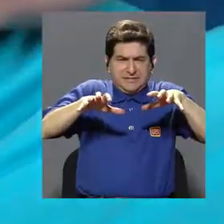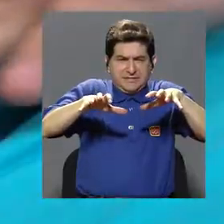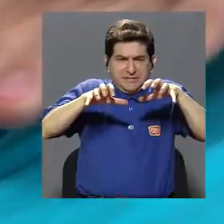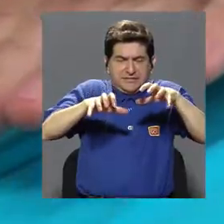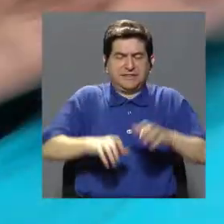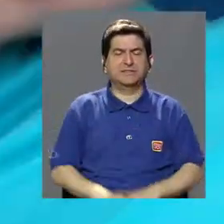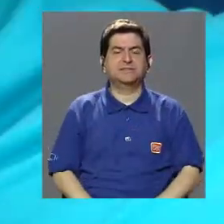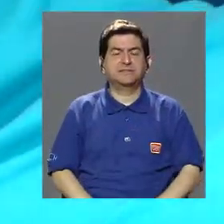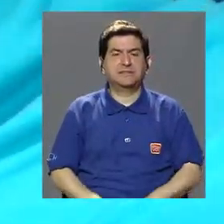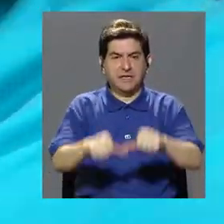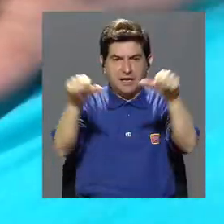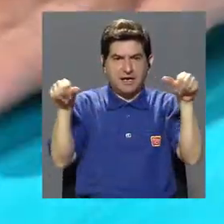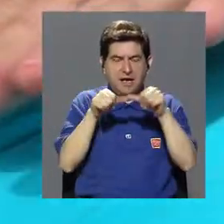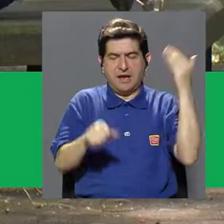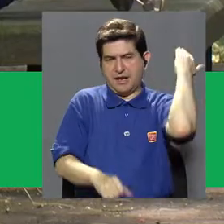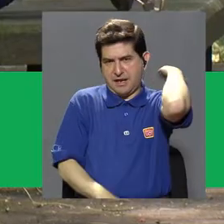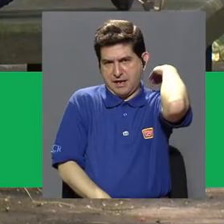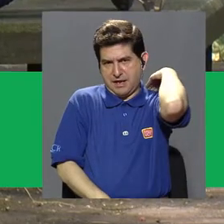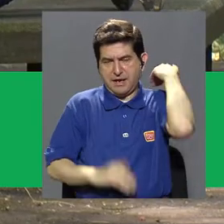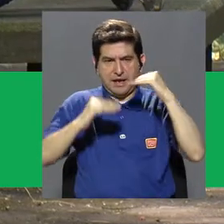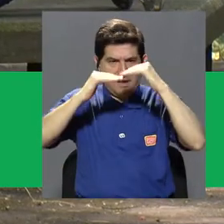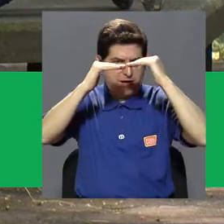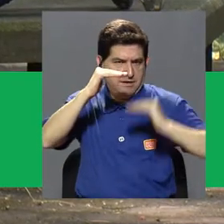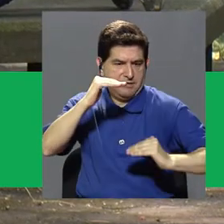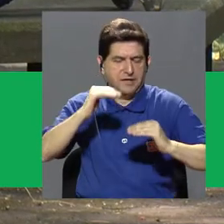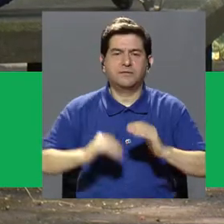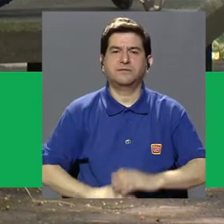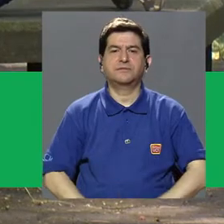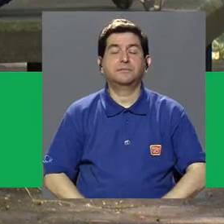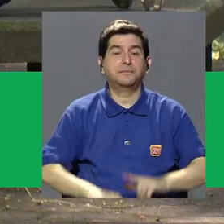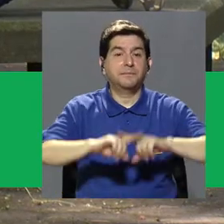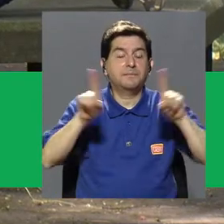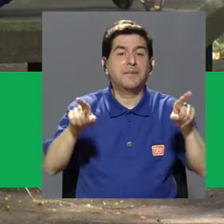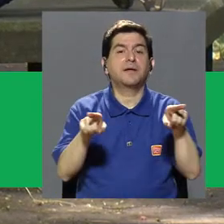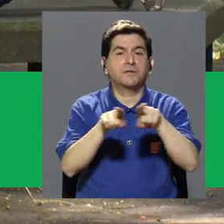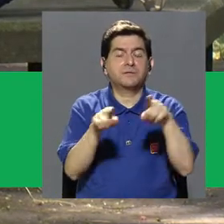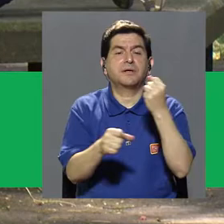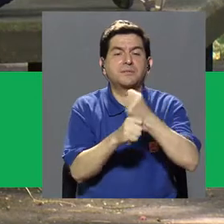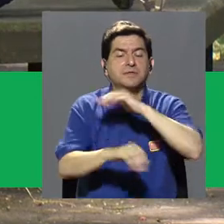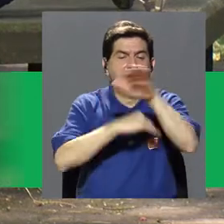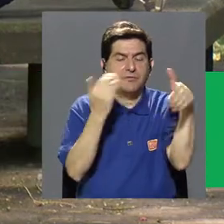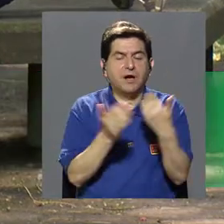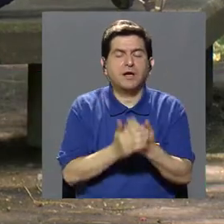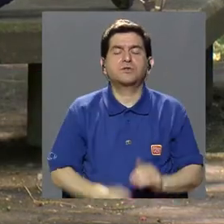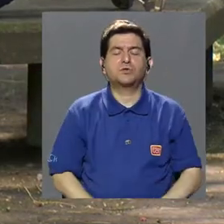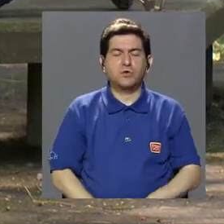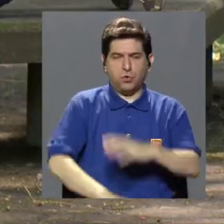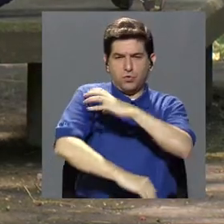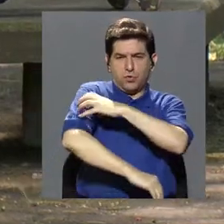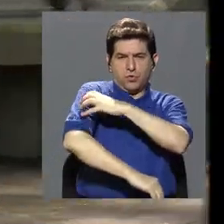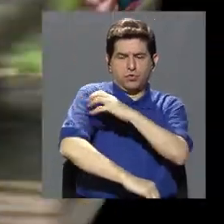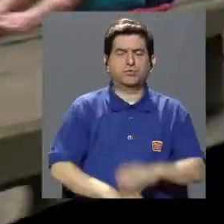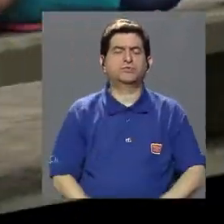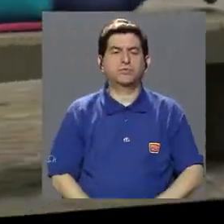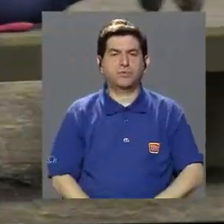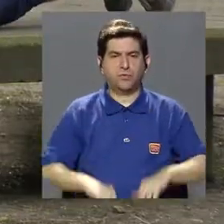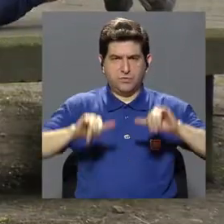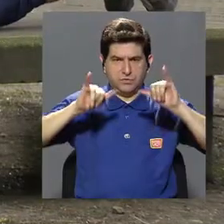en la zona de la espalda baja. Sin embargo, trabaja todos los músculos posturales.